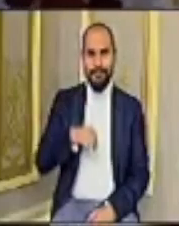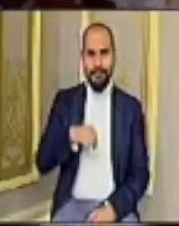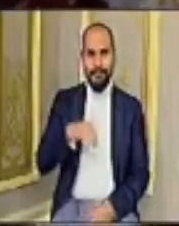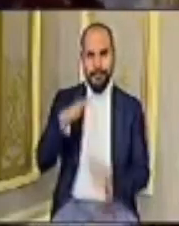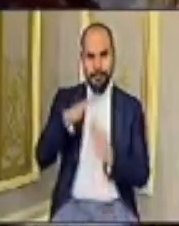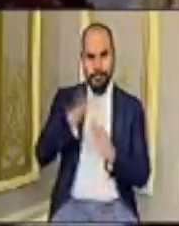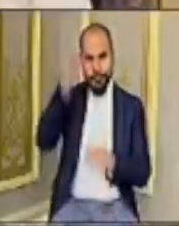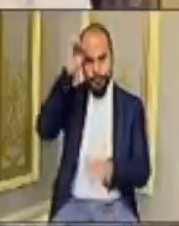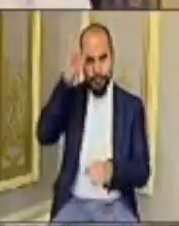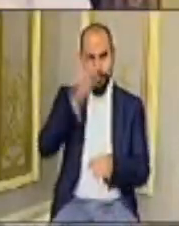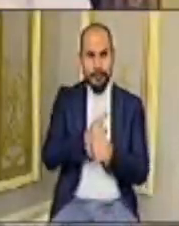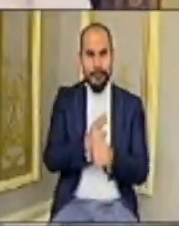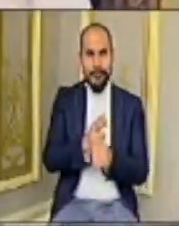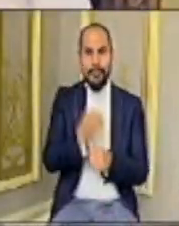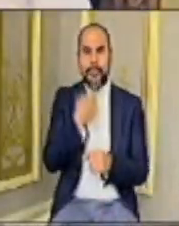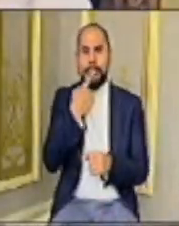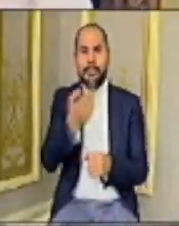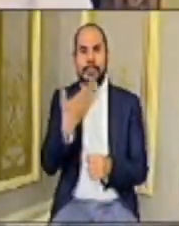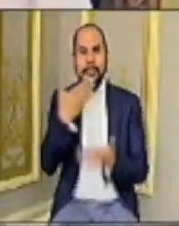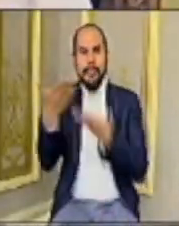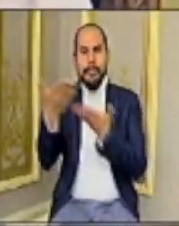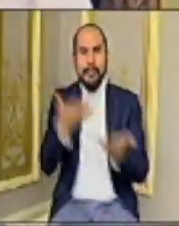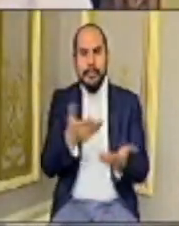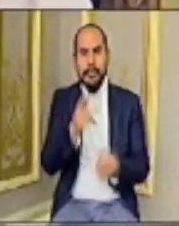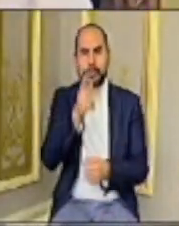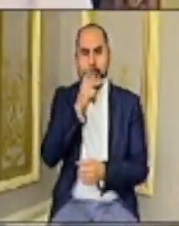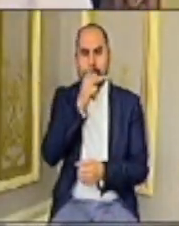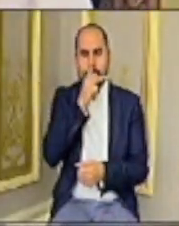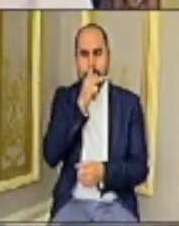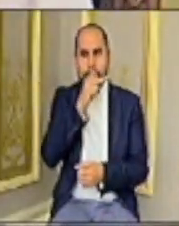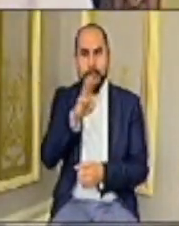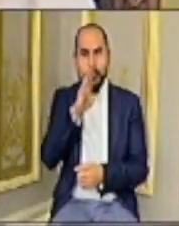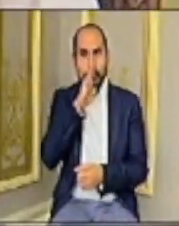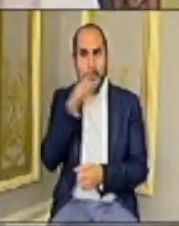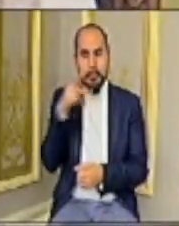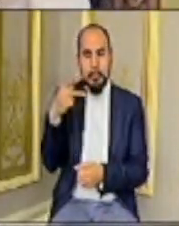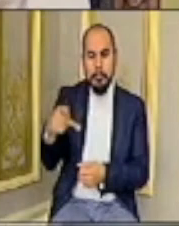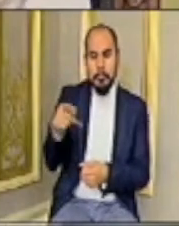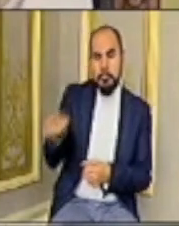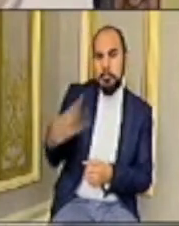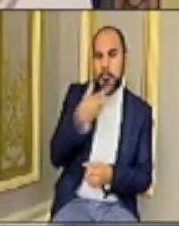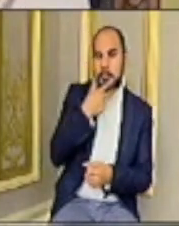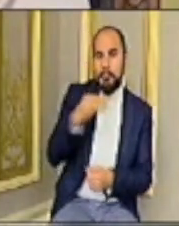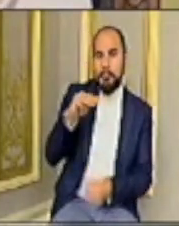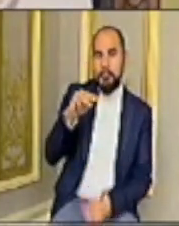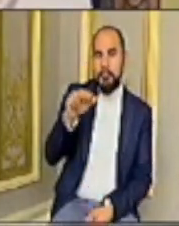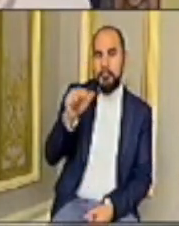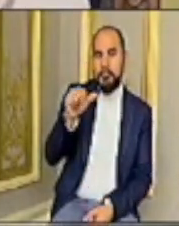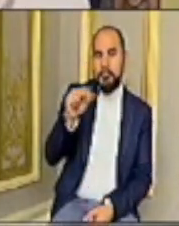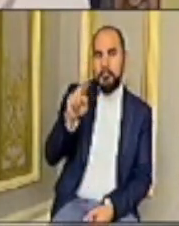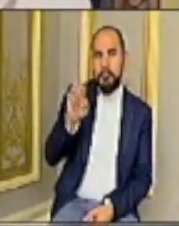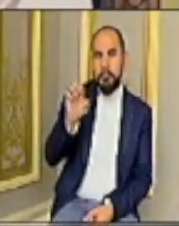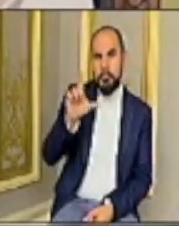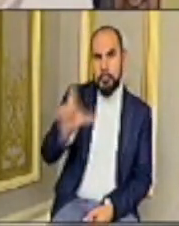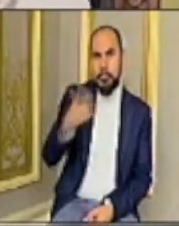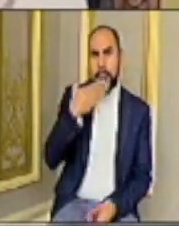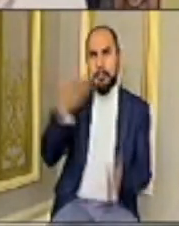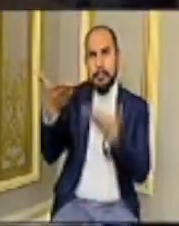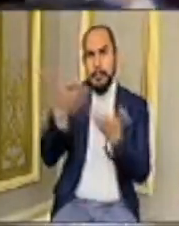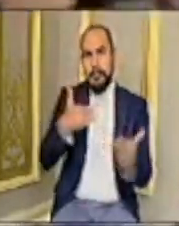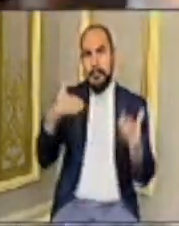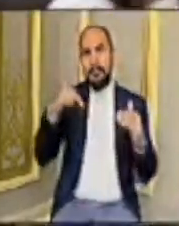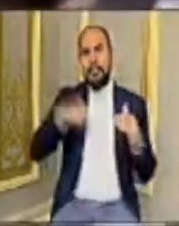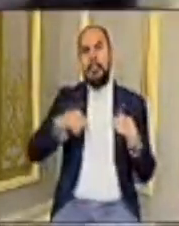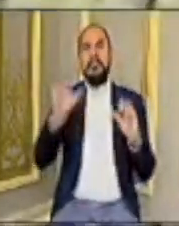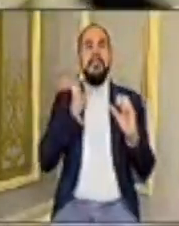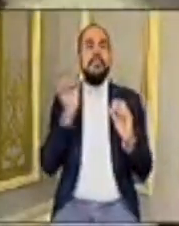Mesa directiva, doy la bienvenida a los papás de mano, que aquí los estoy viendo. Bienvenidos a este congreso y a todos los que